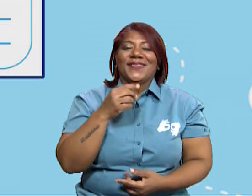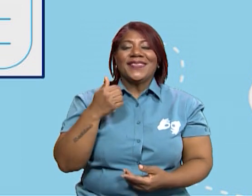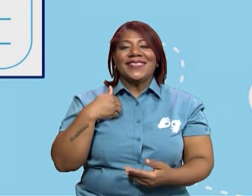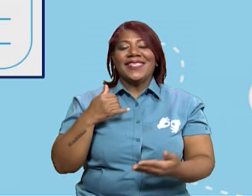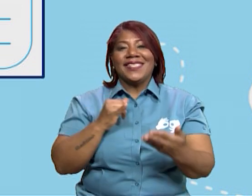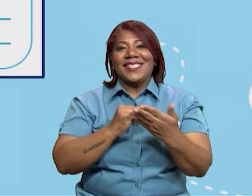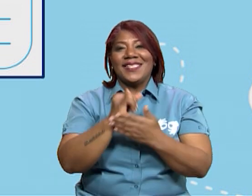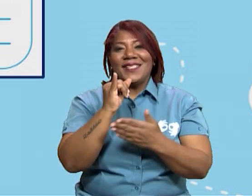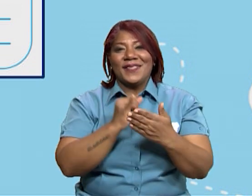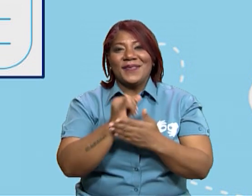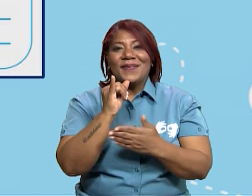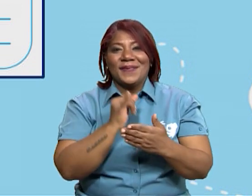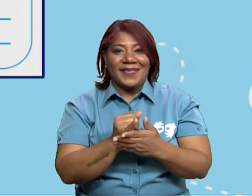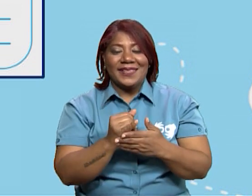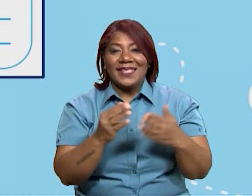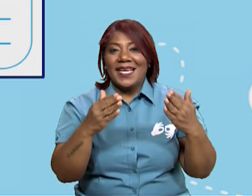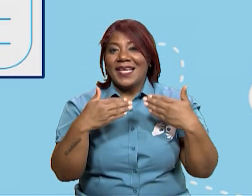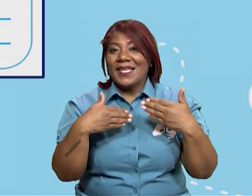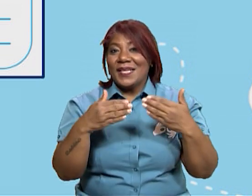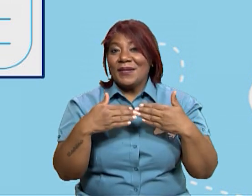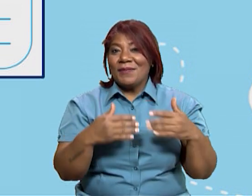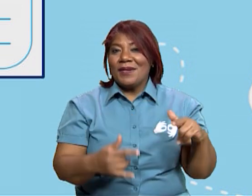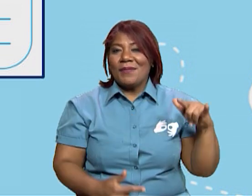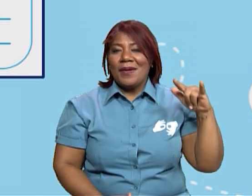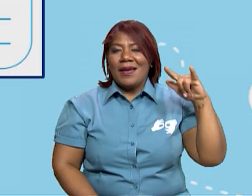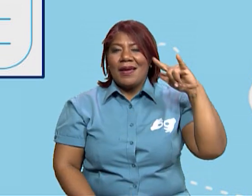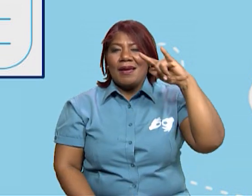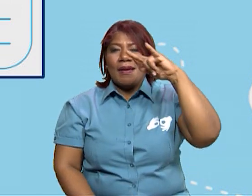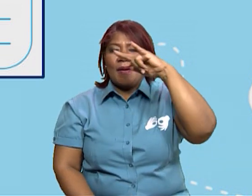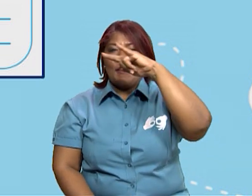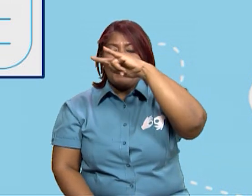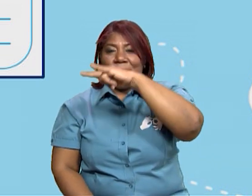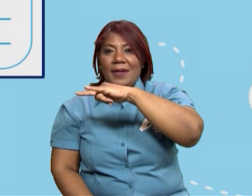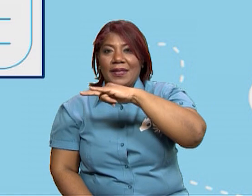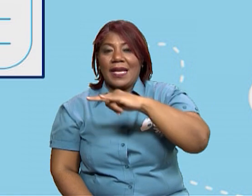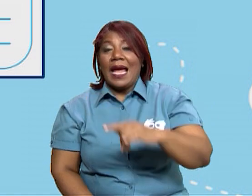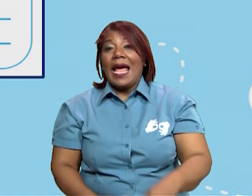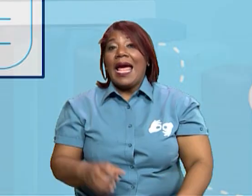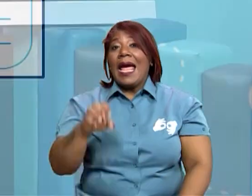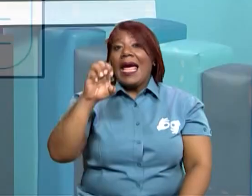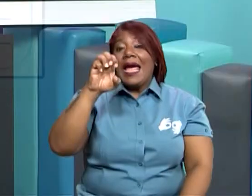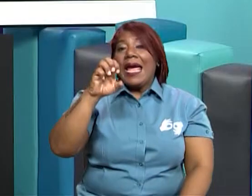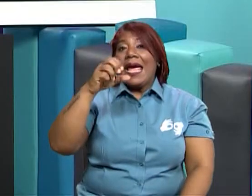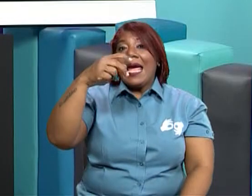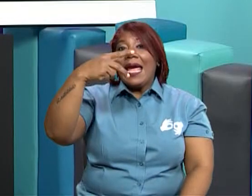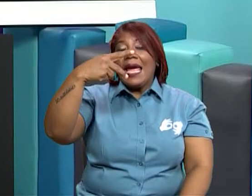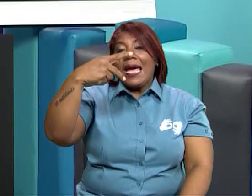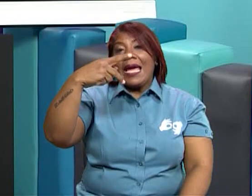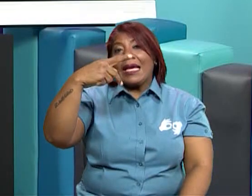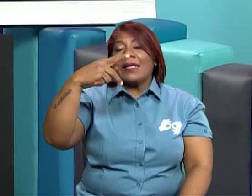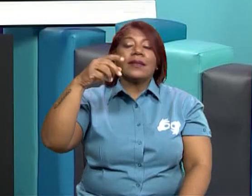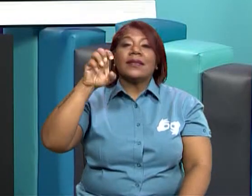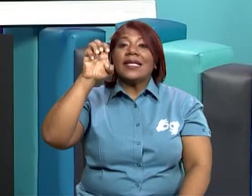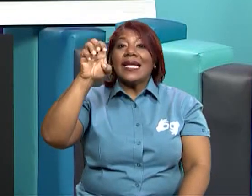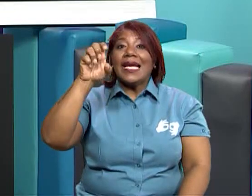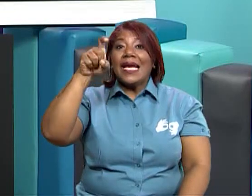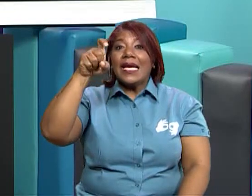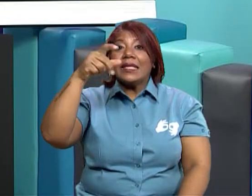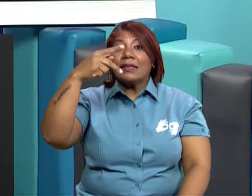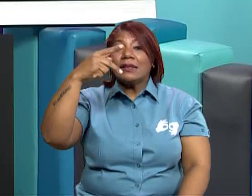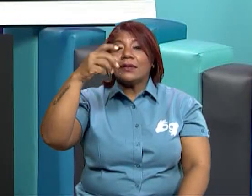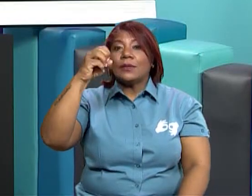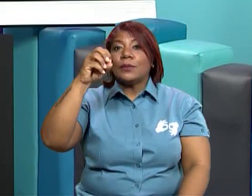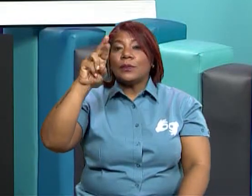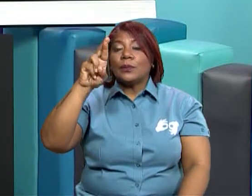varios productos que Panamá exporta. Recuerda, exportar es que va fuera de nuestro país.